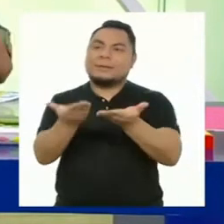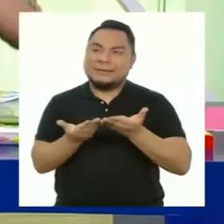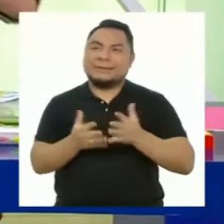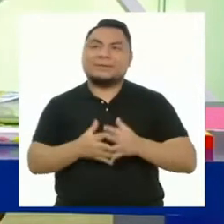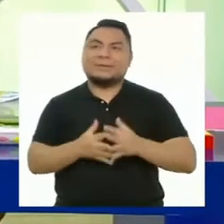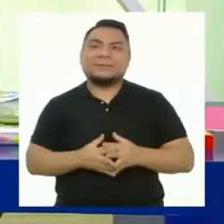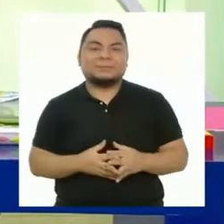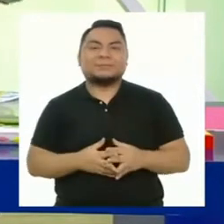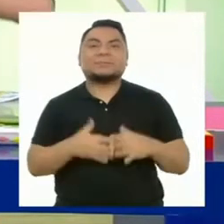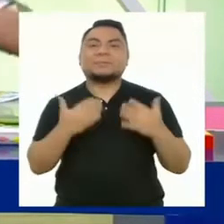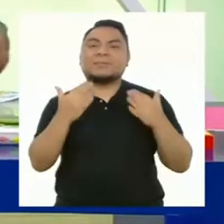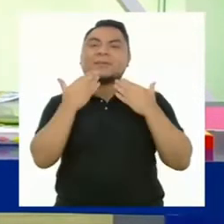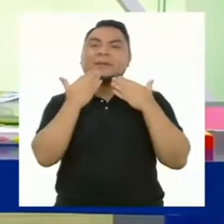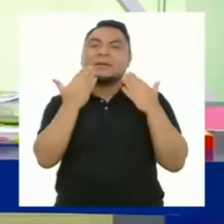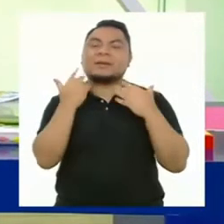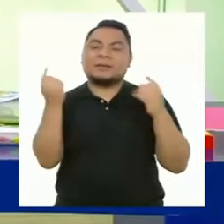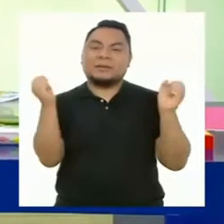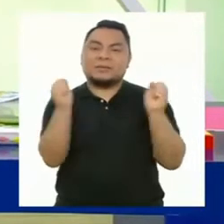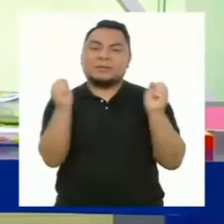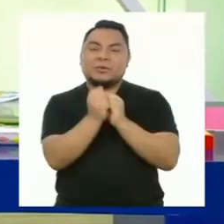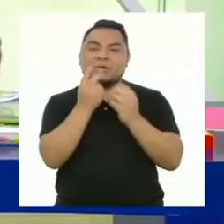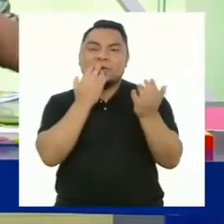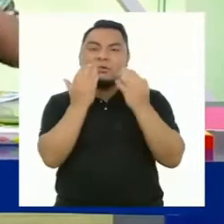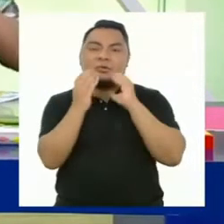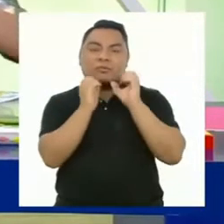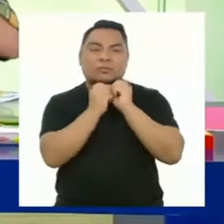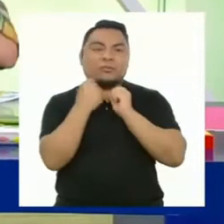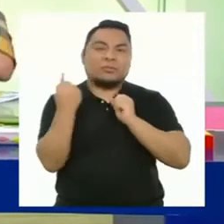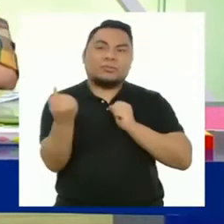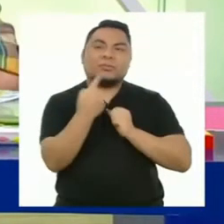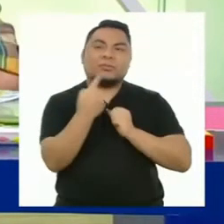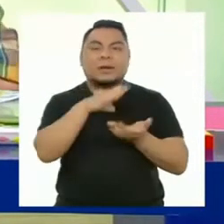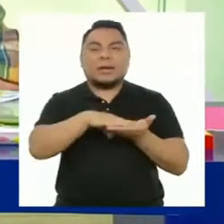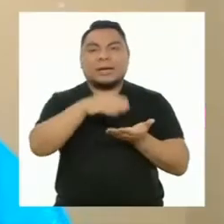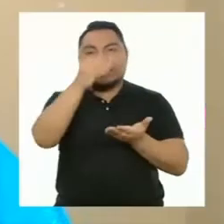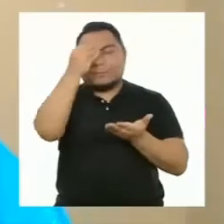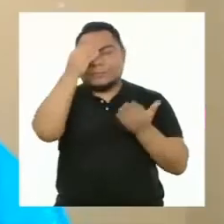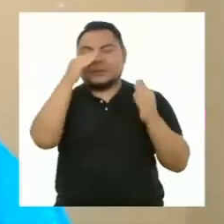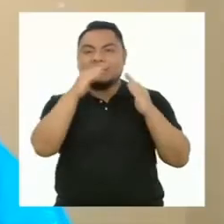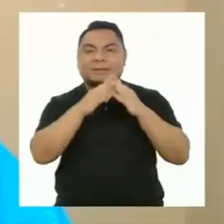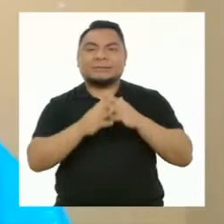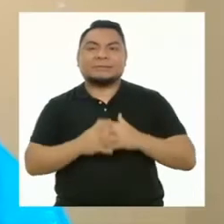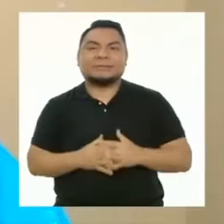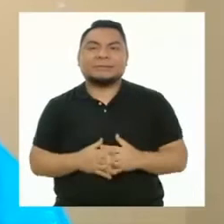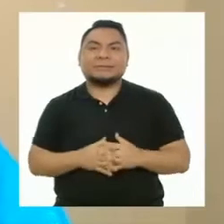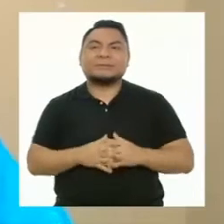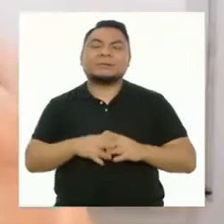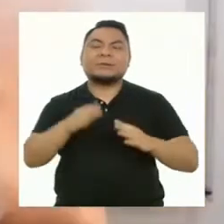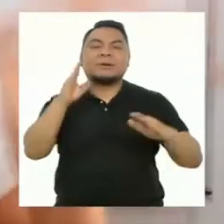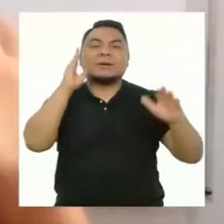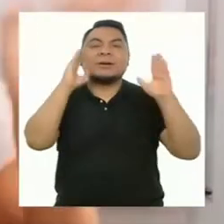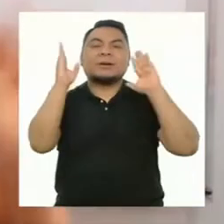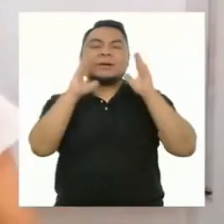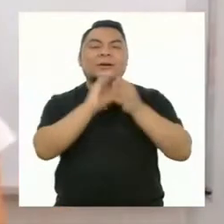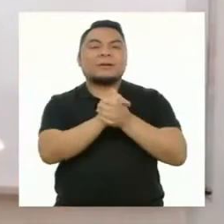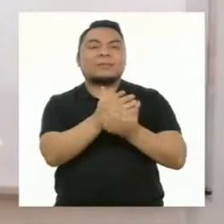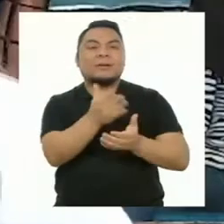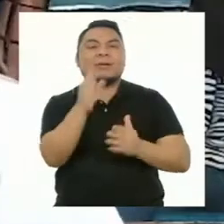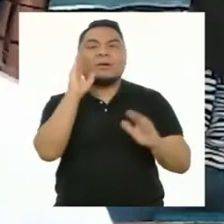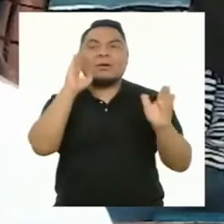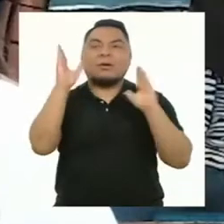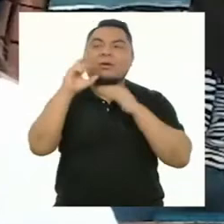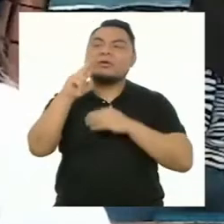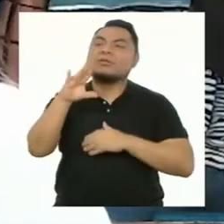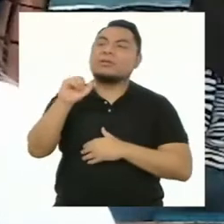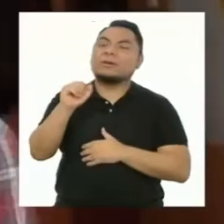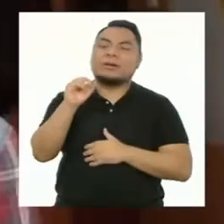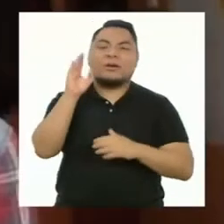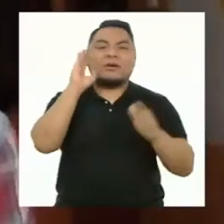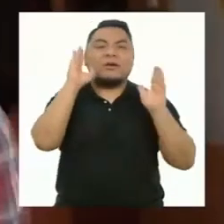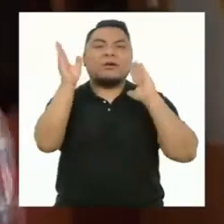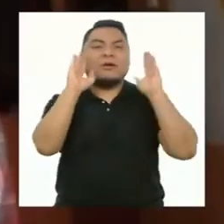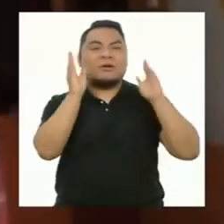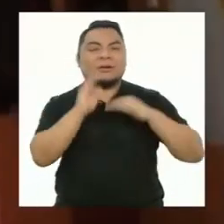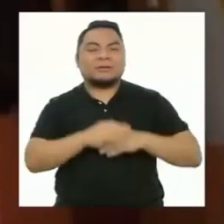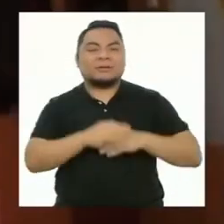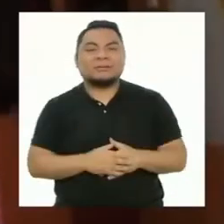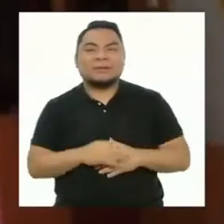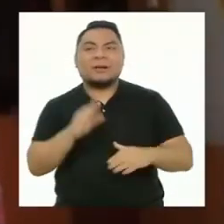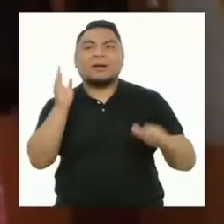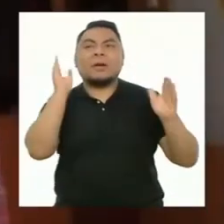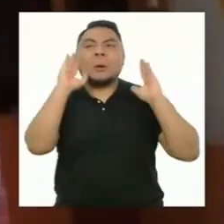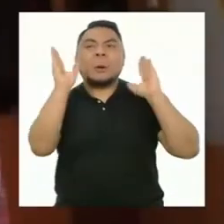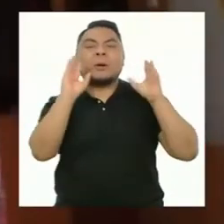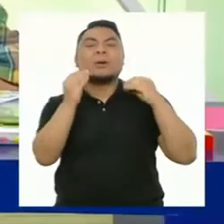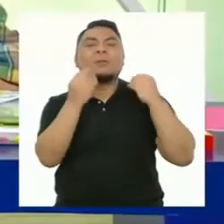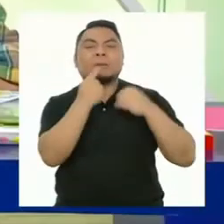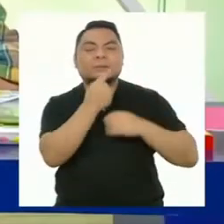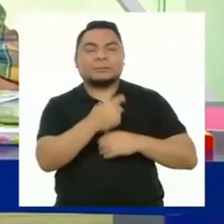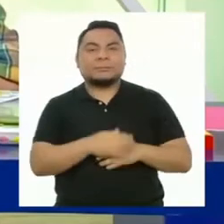y bienvenidos! Gracias por venir a conversar con nosotros en Aprendo en Casa. Hola Rodrigo. Hola Rodrigo. Hola Rodrigo. Hola, ¿qué